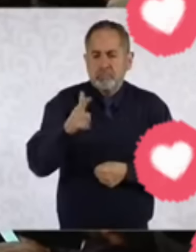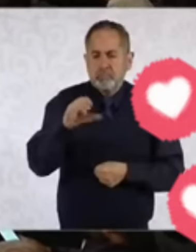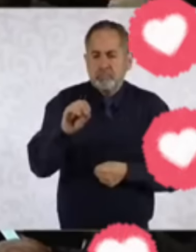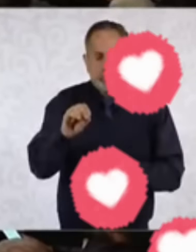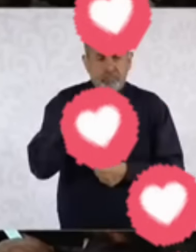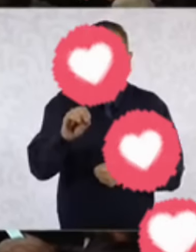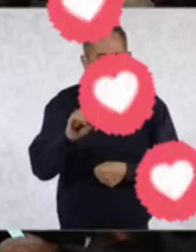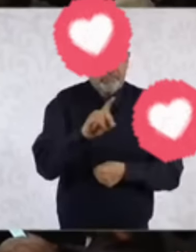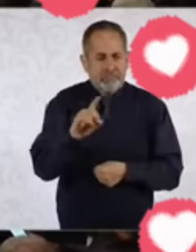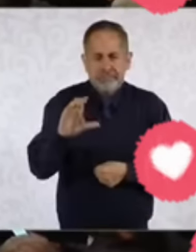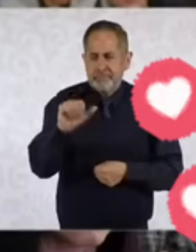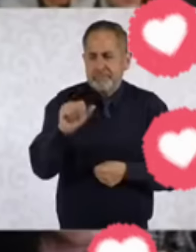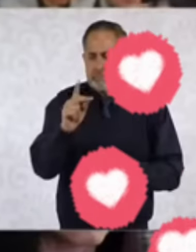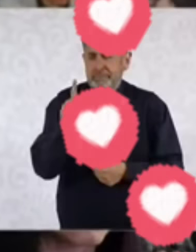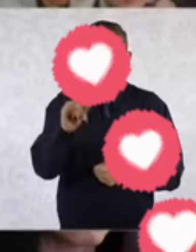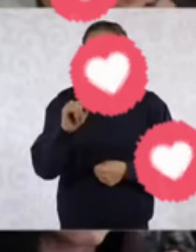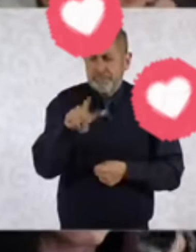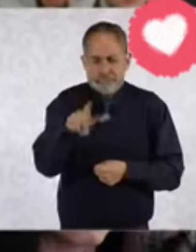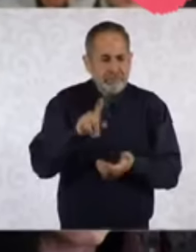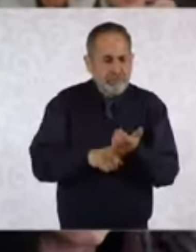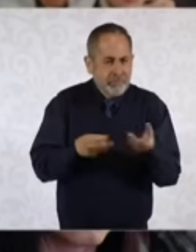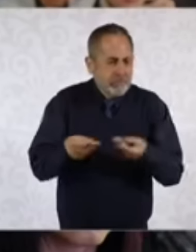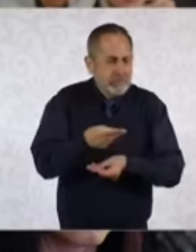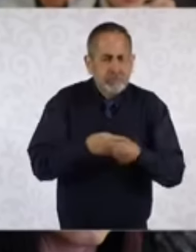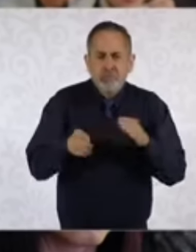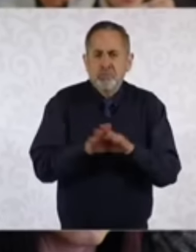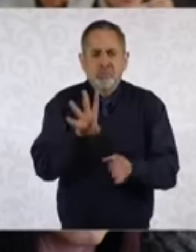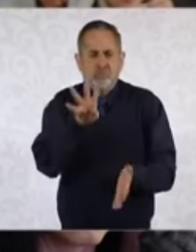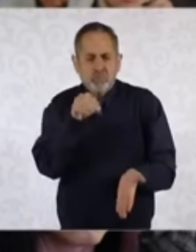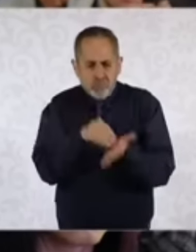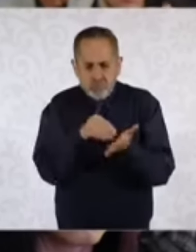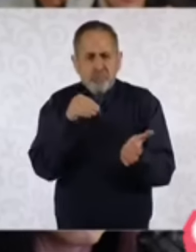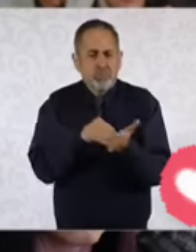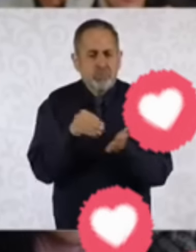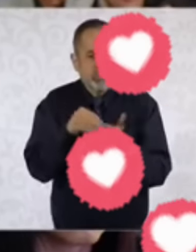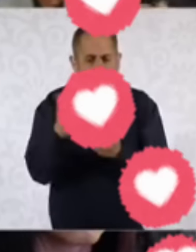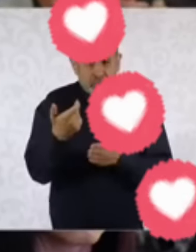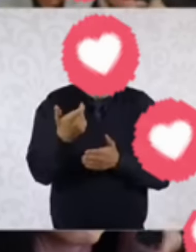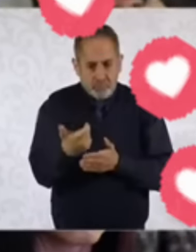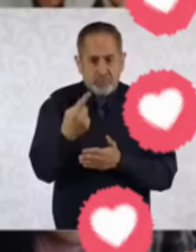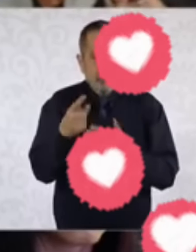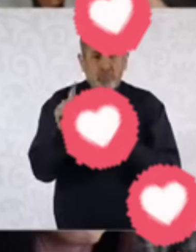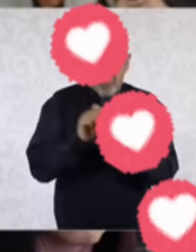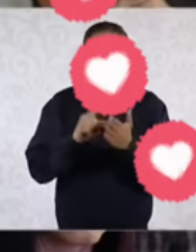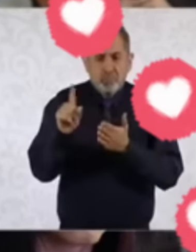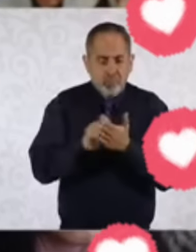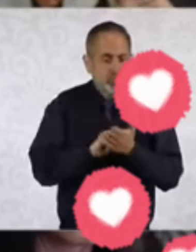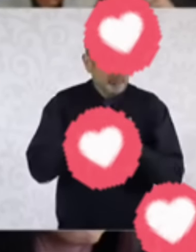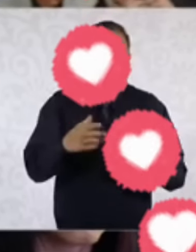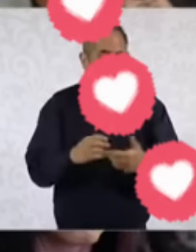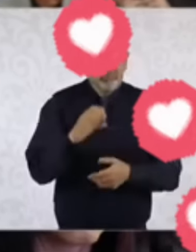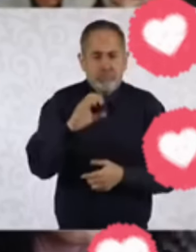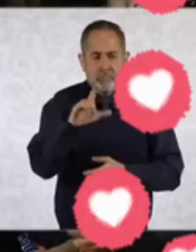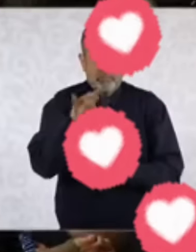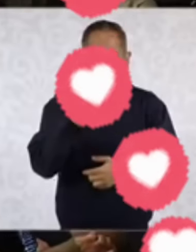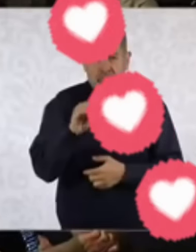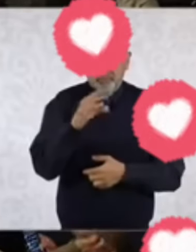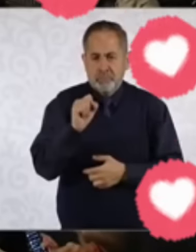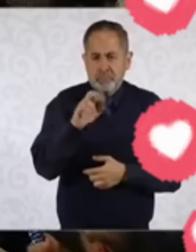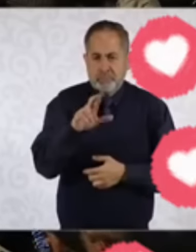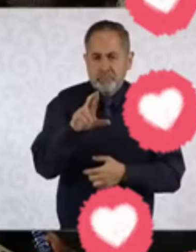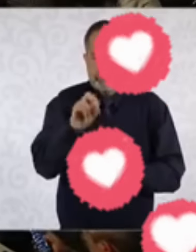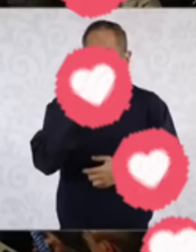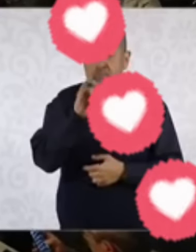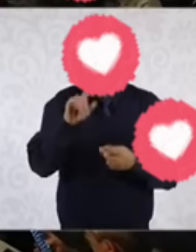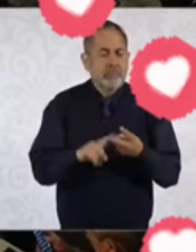Capitales que mueve más o menos como cuatro mil millones de pesos al mes que es de Claudio César Rojas Salazar y